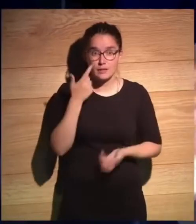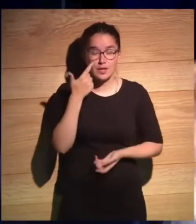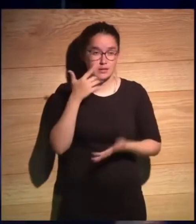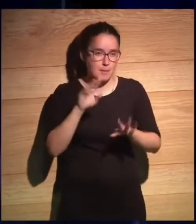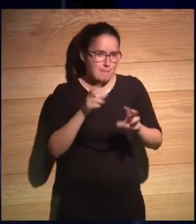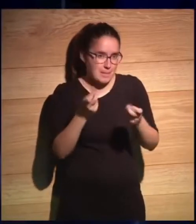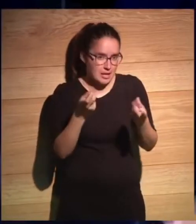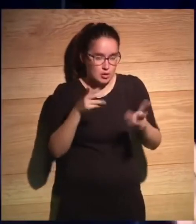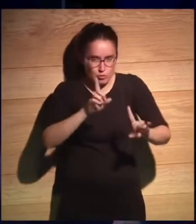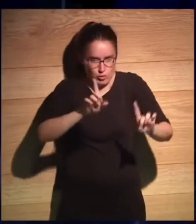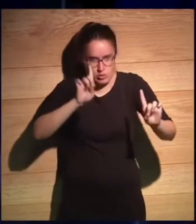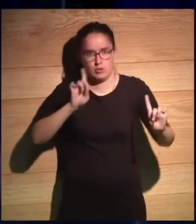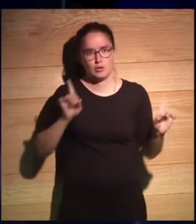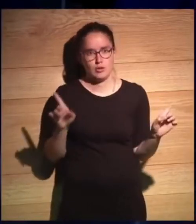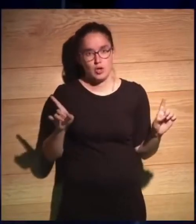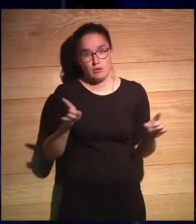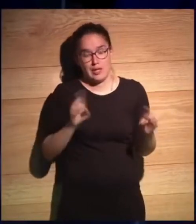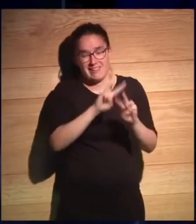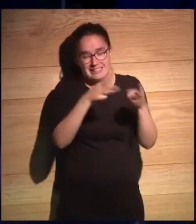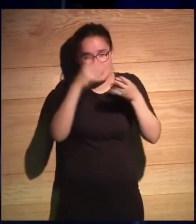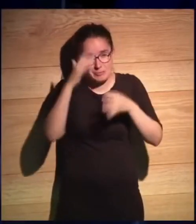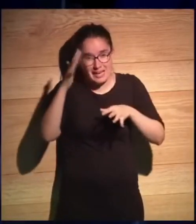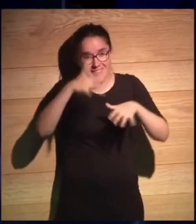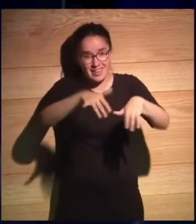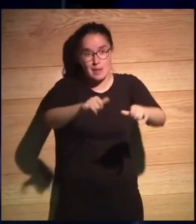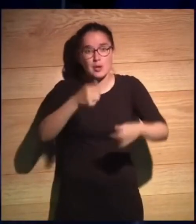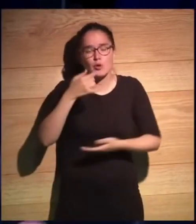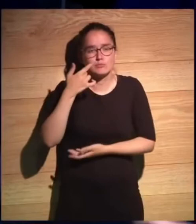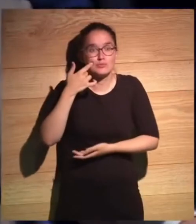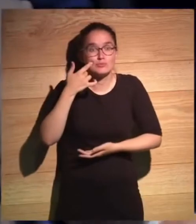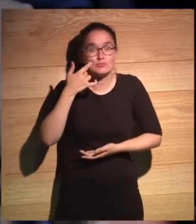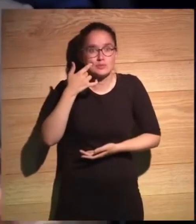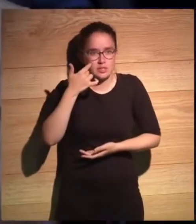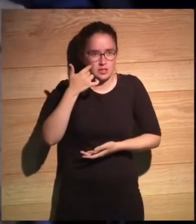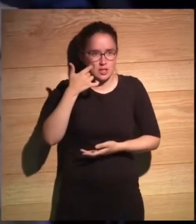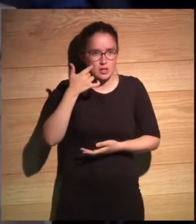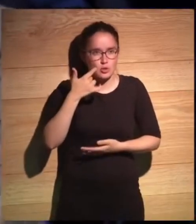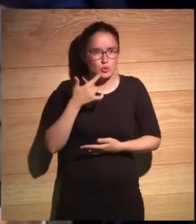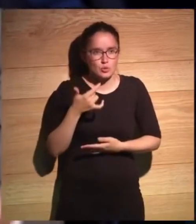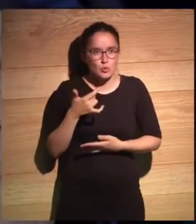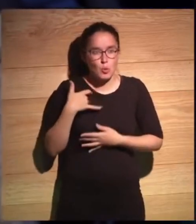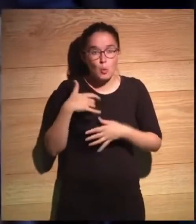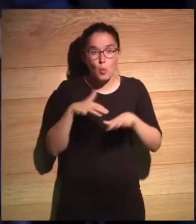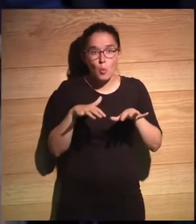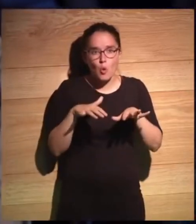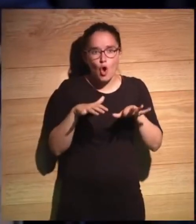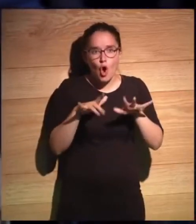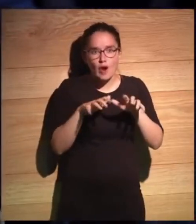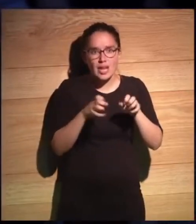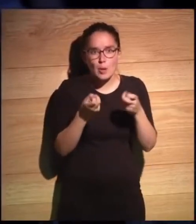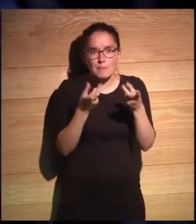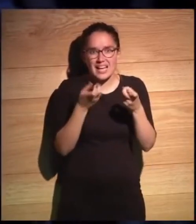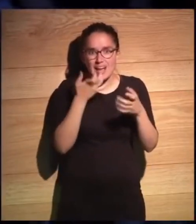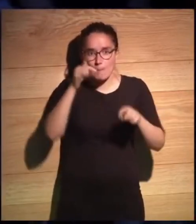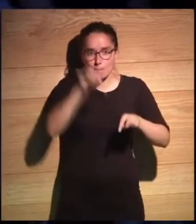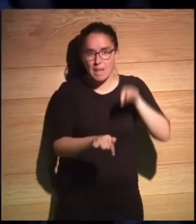Internet? Bueno, no, esto ya ni soñarlo, pero simplemente, hombre, ¿para qué quieres, si hay máquinas de escribir, para qué quieres un